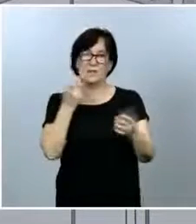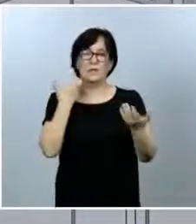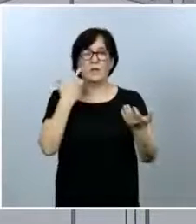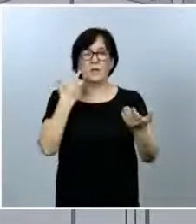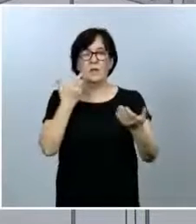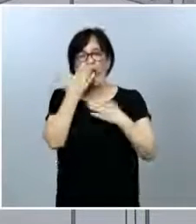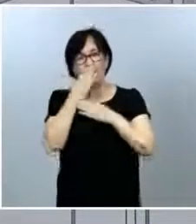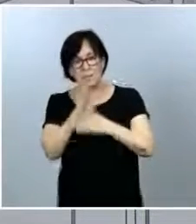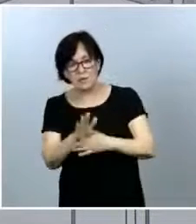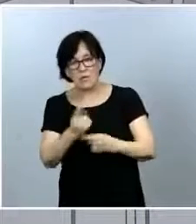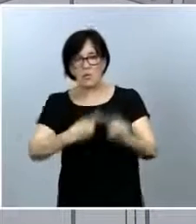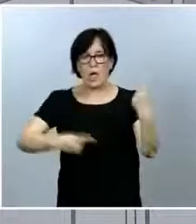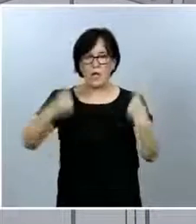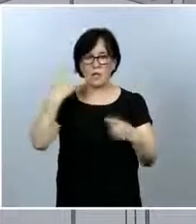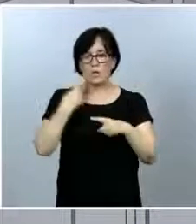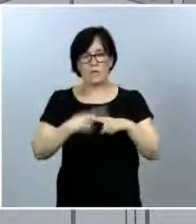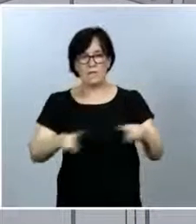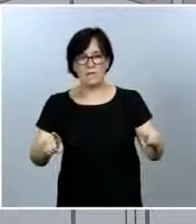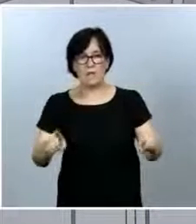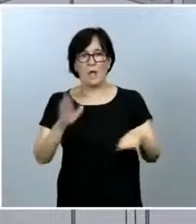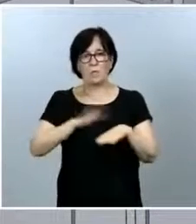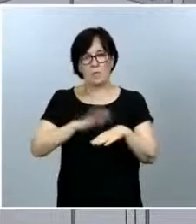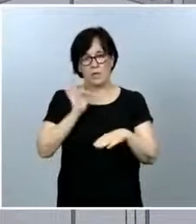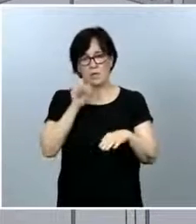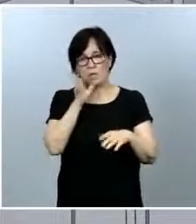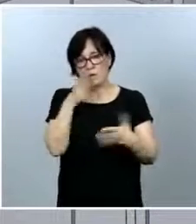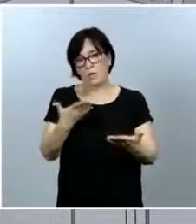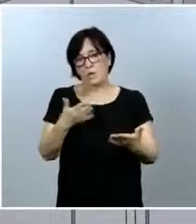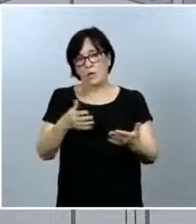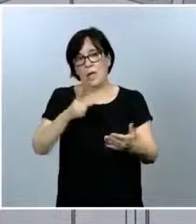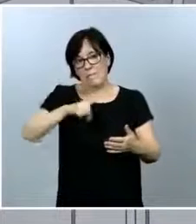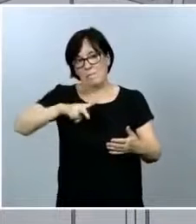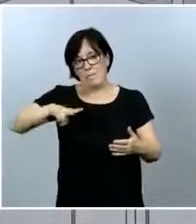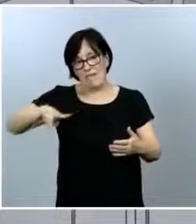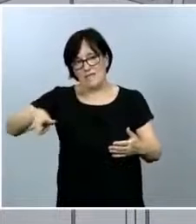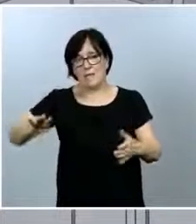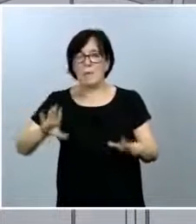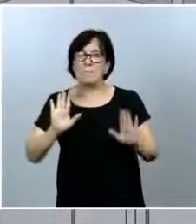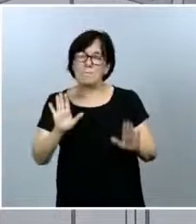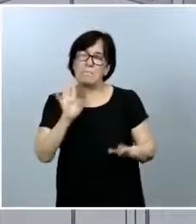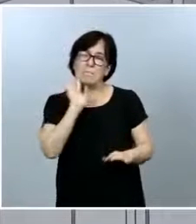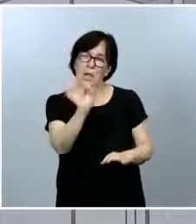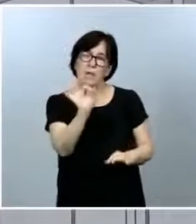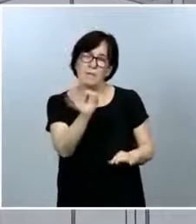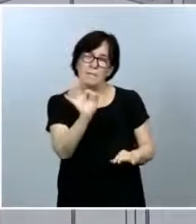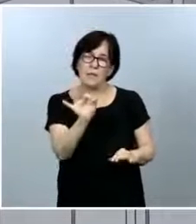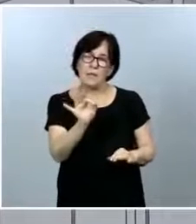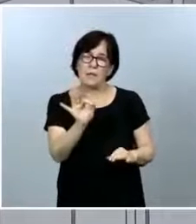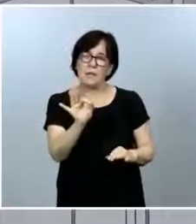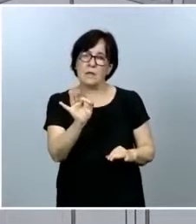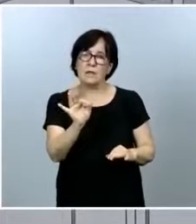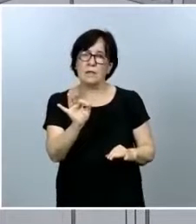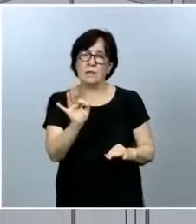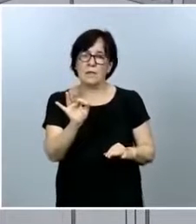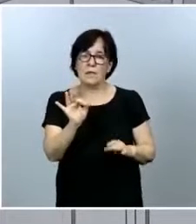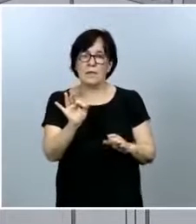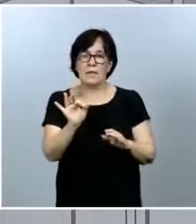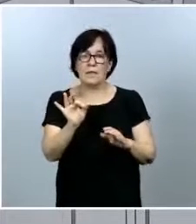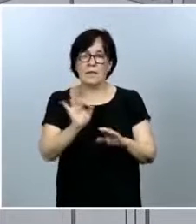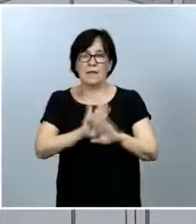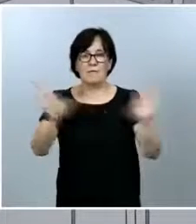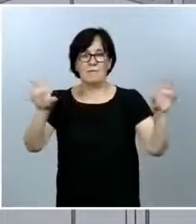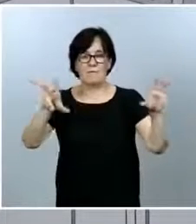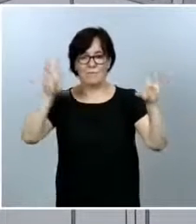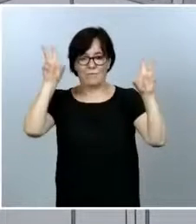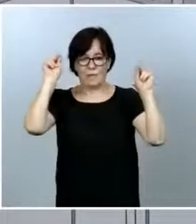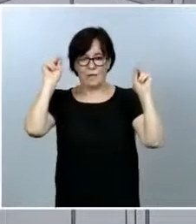diferentes porque hay que mantenerlos todavía durante meses. Pero lo cierto es que el eliminar alguno de